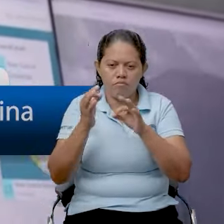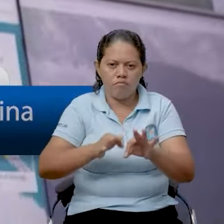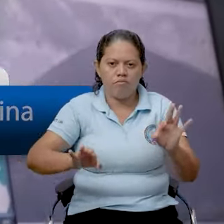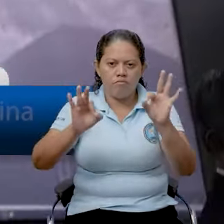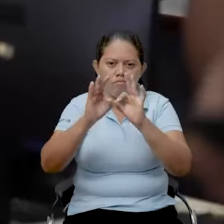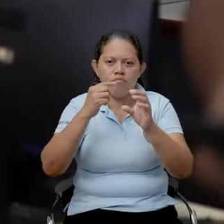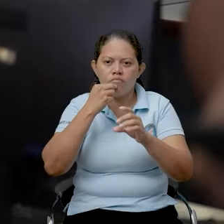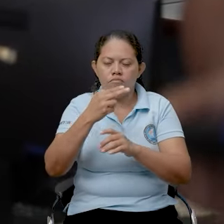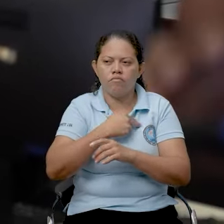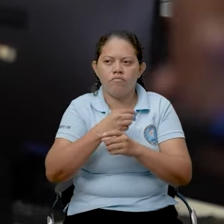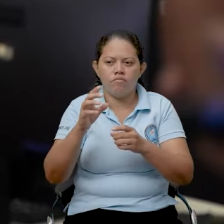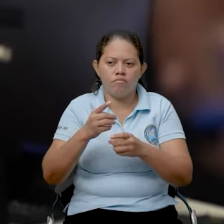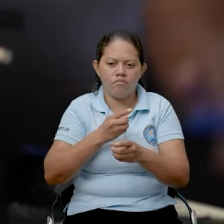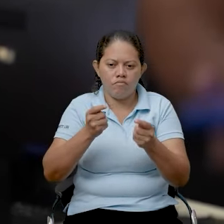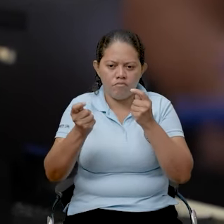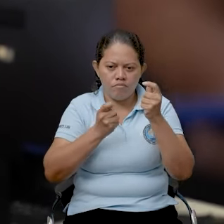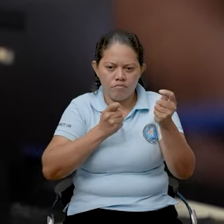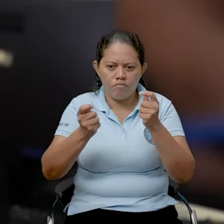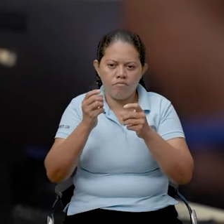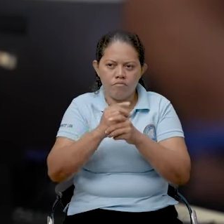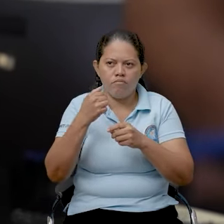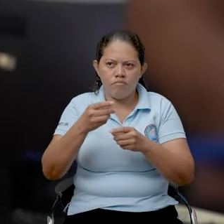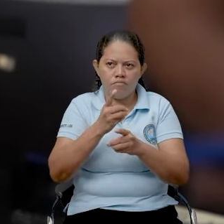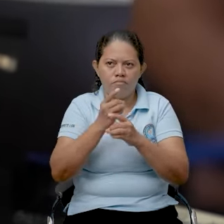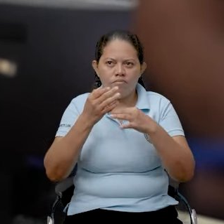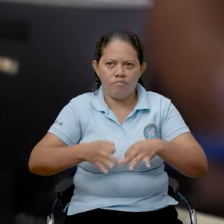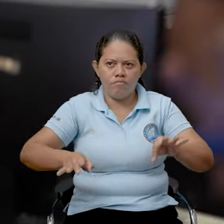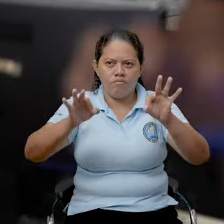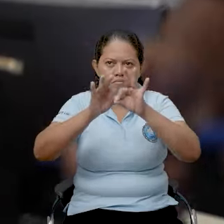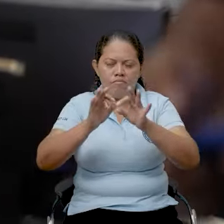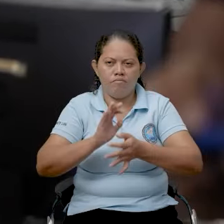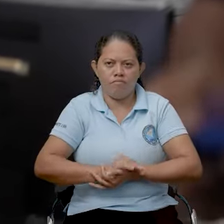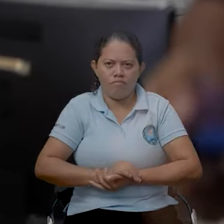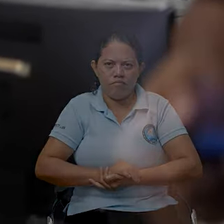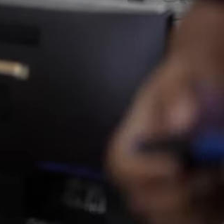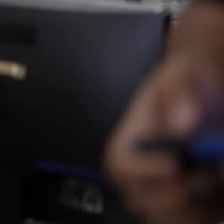importantes como la gestión de riesgo para reducir desastres.